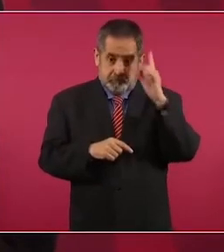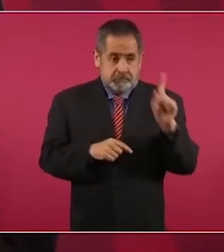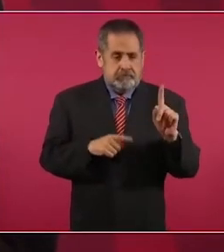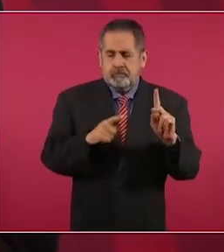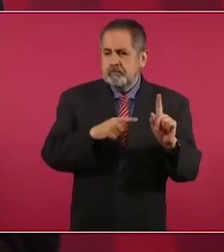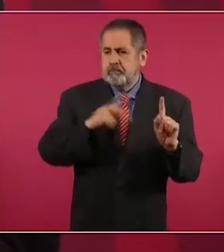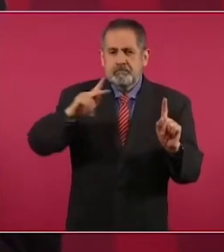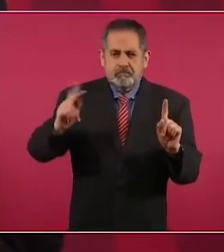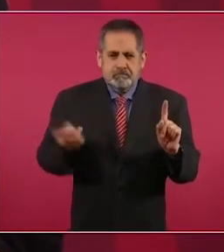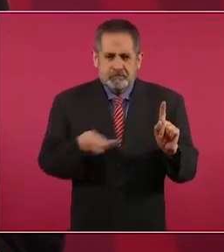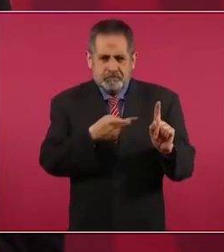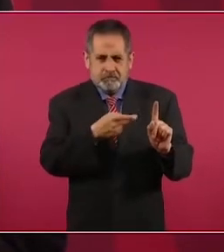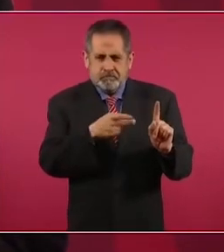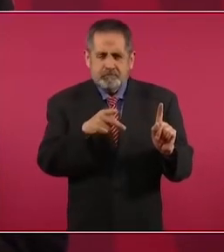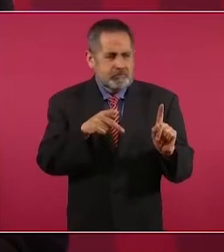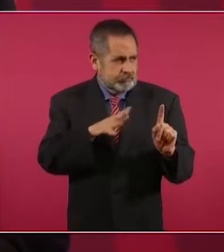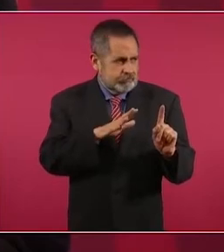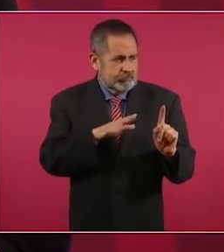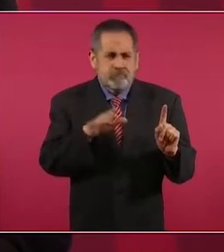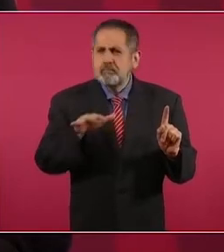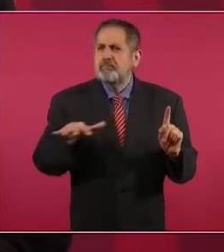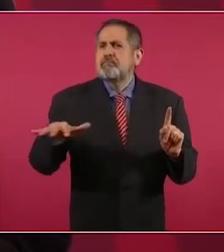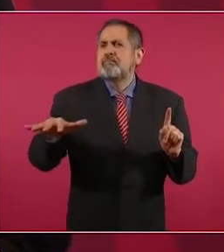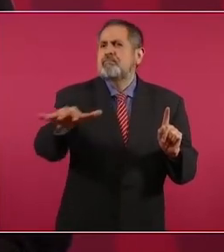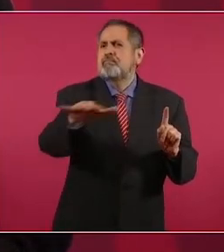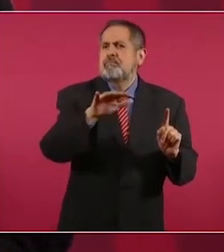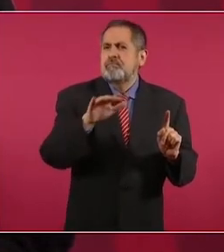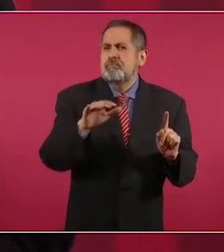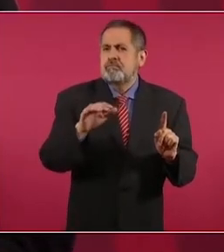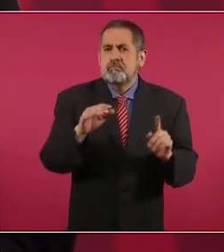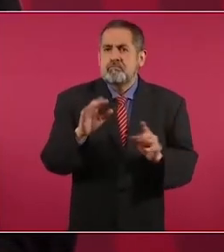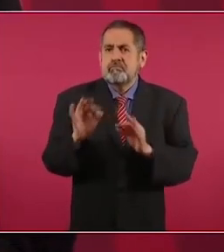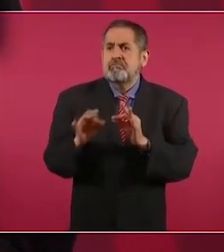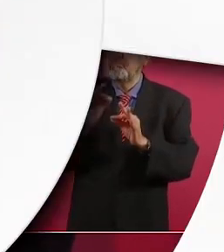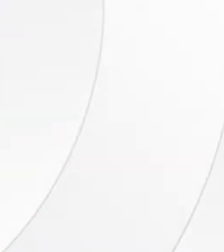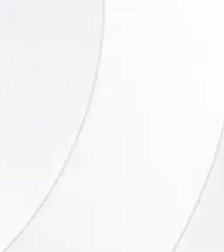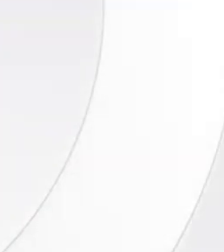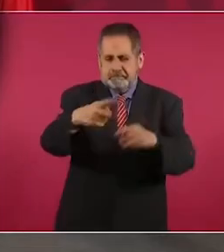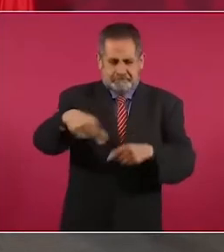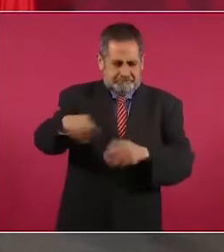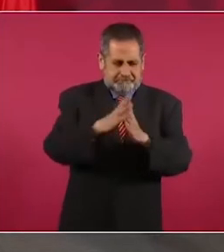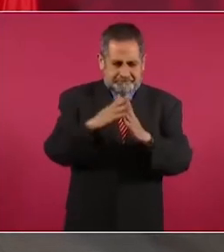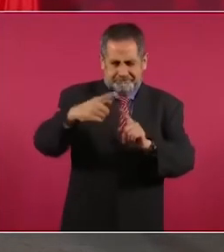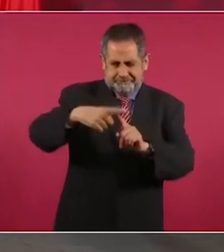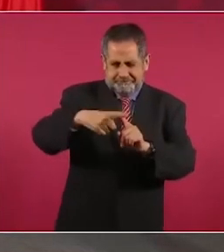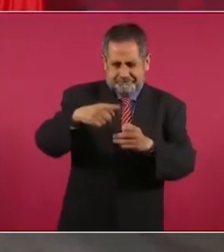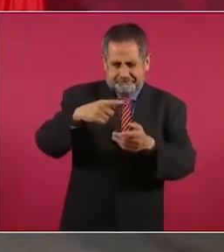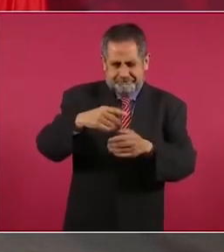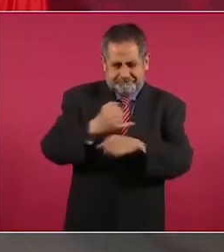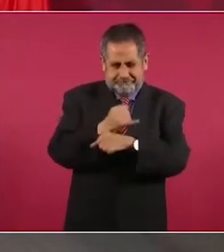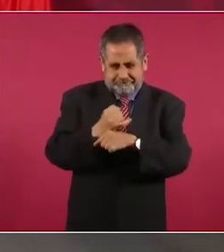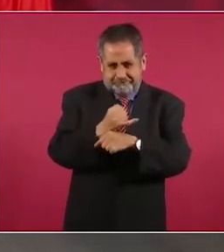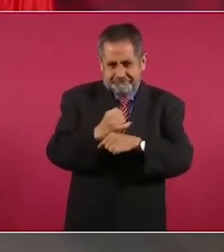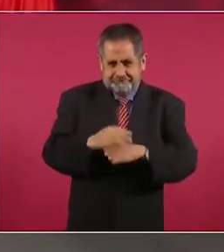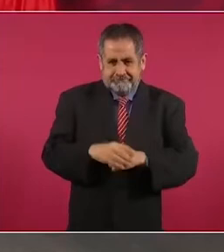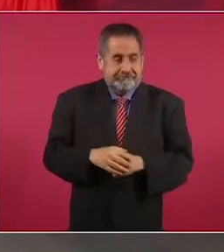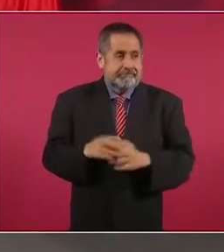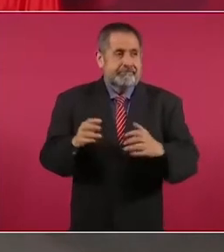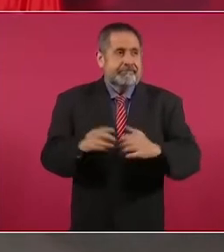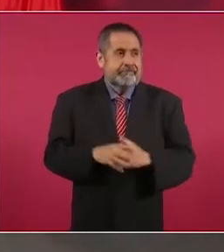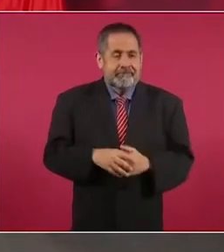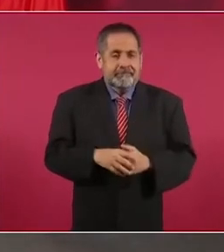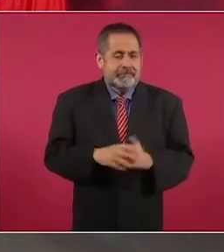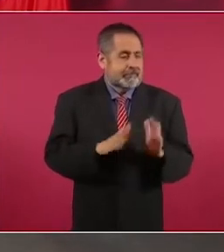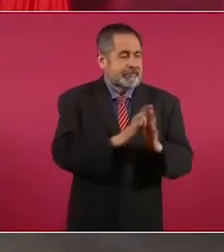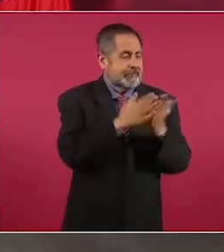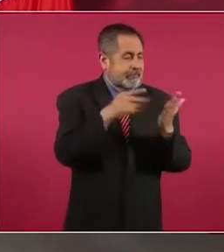Está preparado el pueblo de México para la democracia que ha sido el